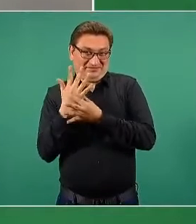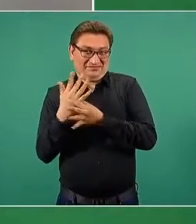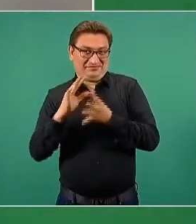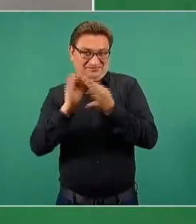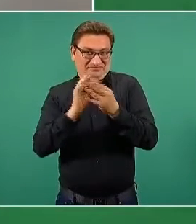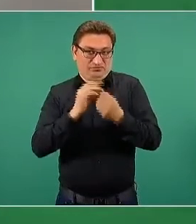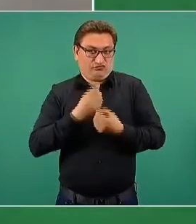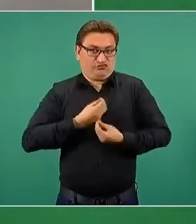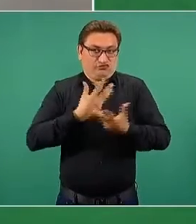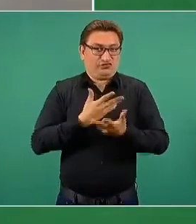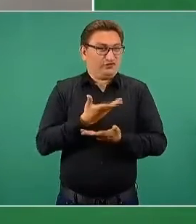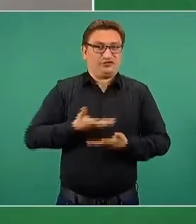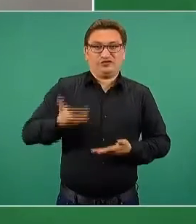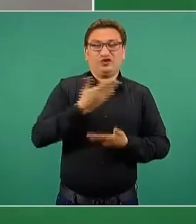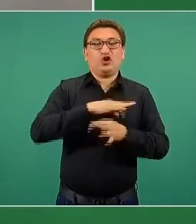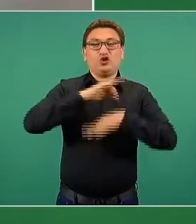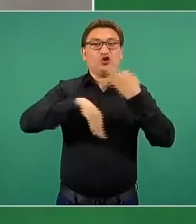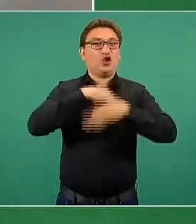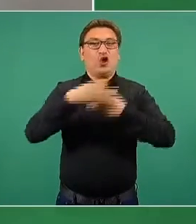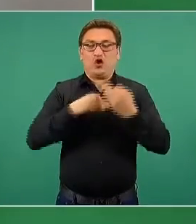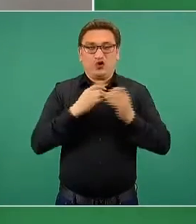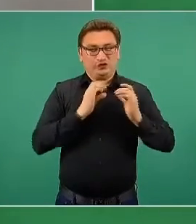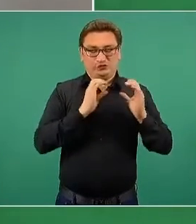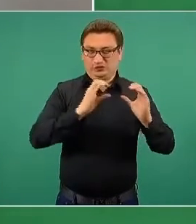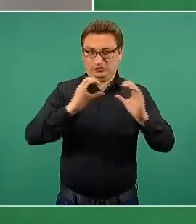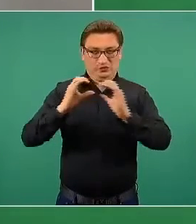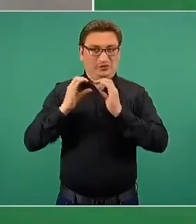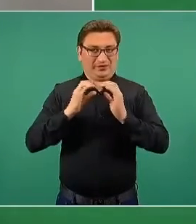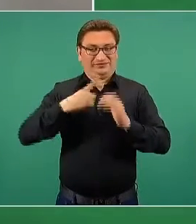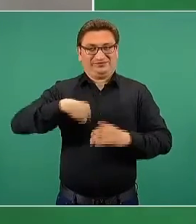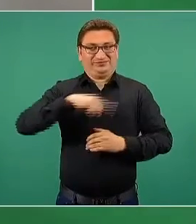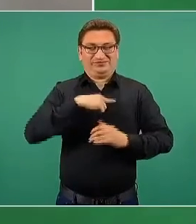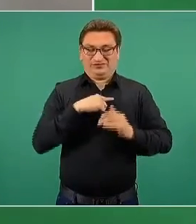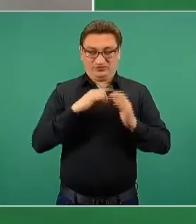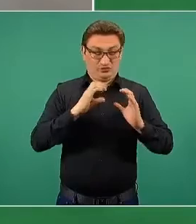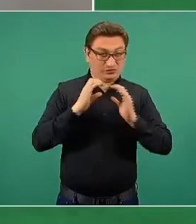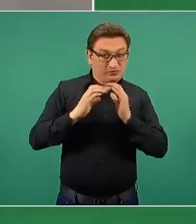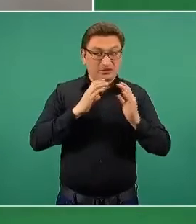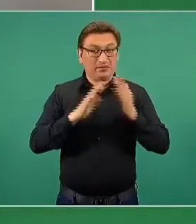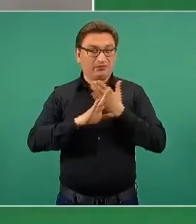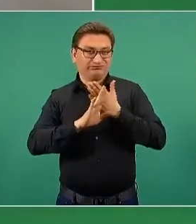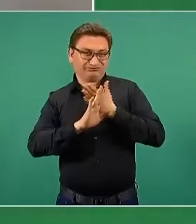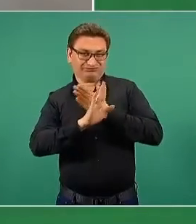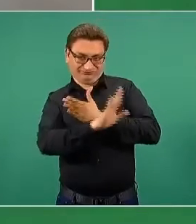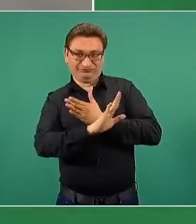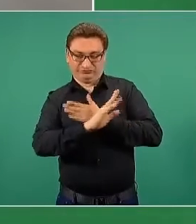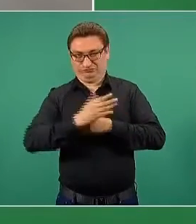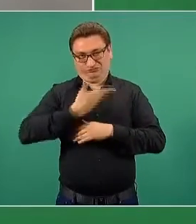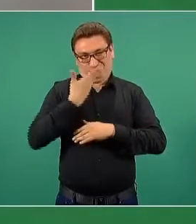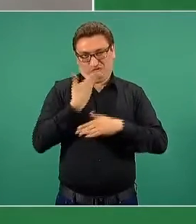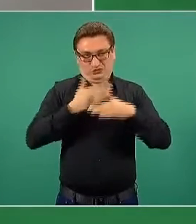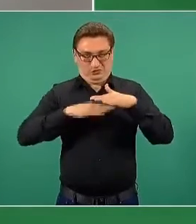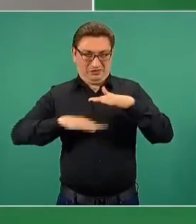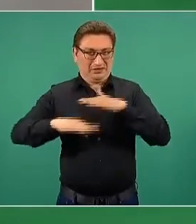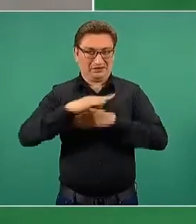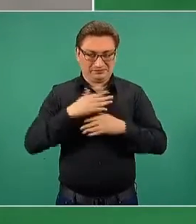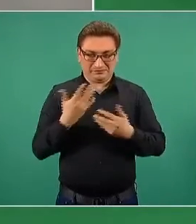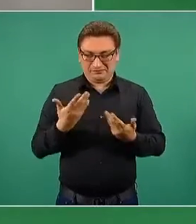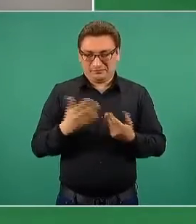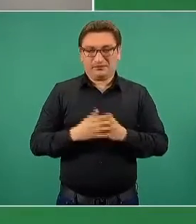de cuidarnos, mantener nuestras medidas básicas de prevención. De acuerdo